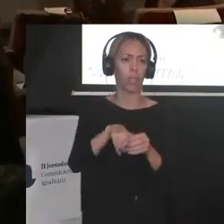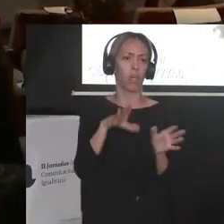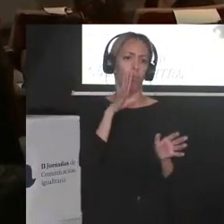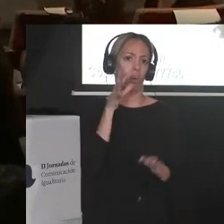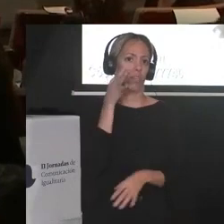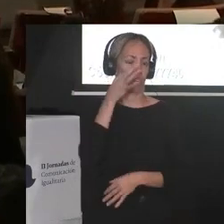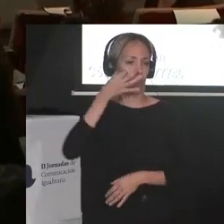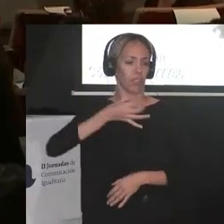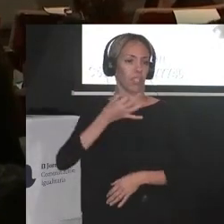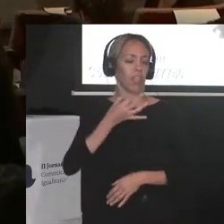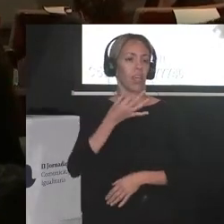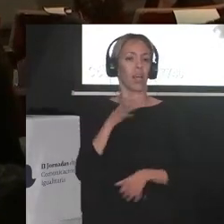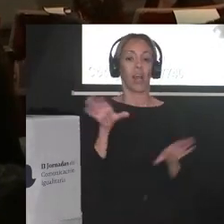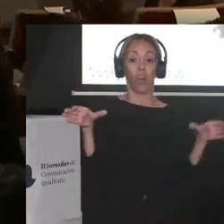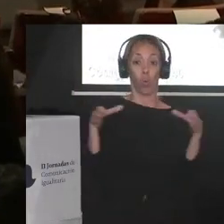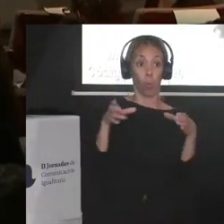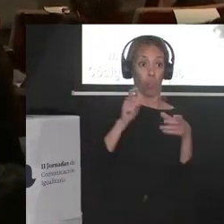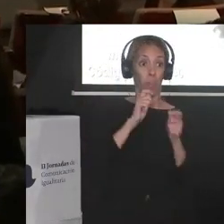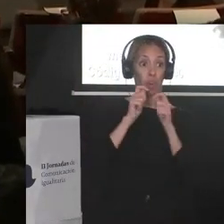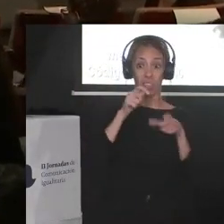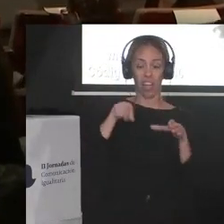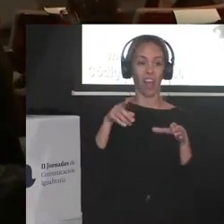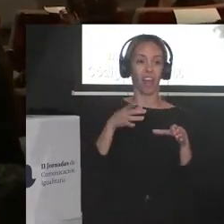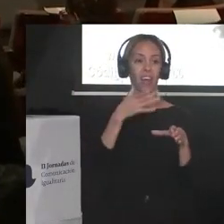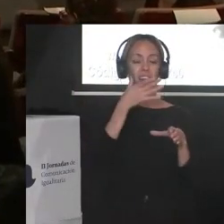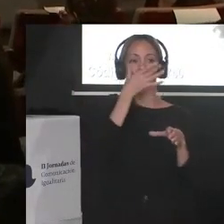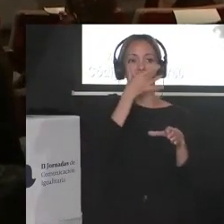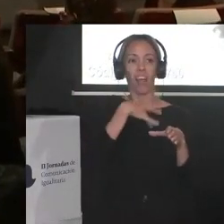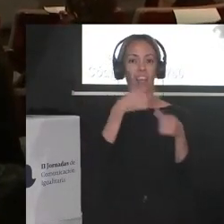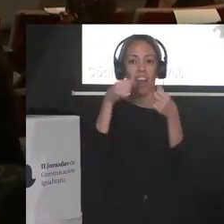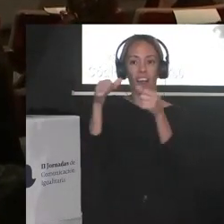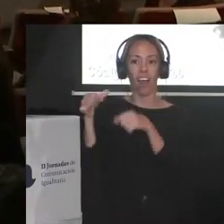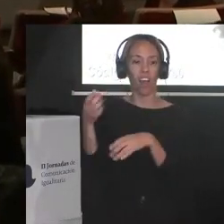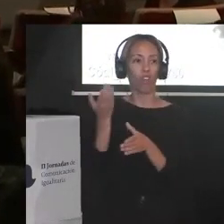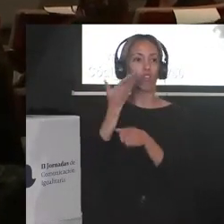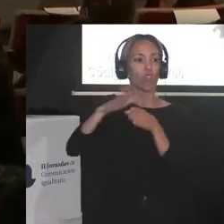periodistas racializados en tu redacción vamos casi no hay ninguno de hecho eras tú el único